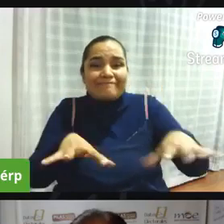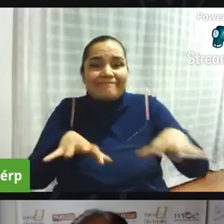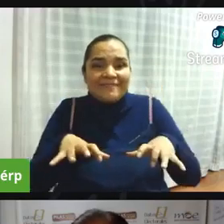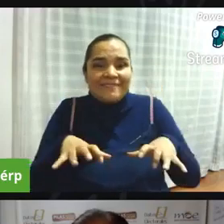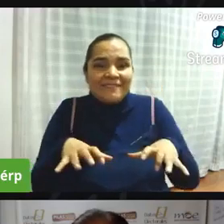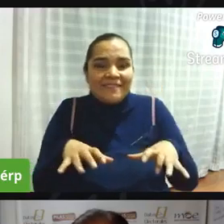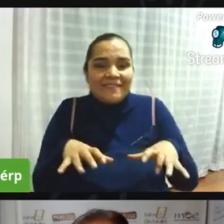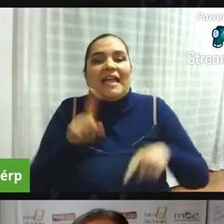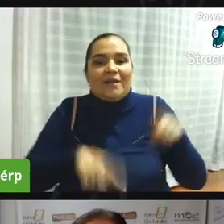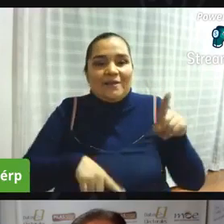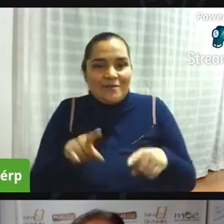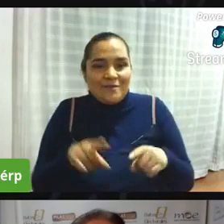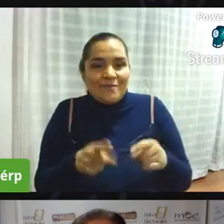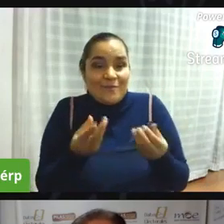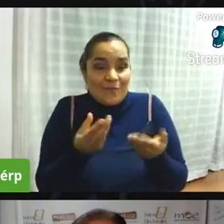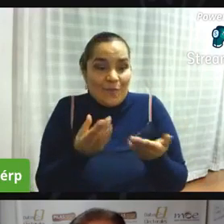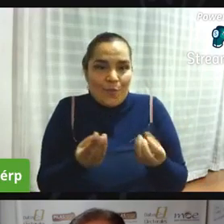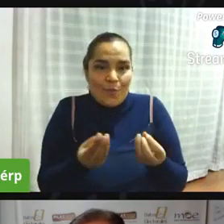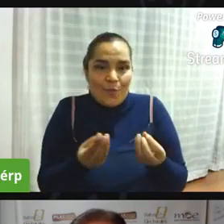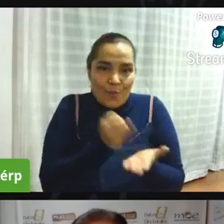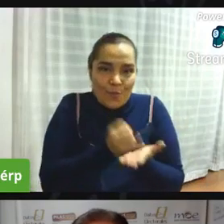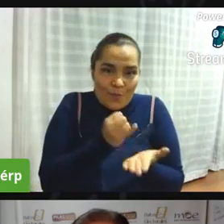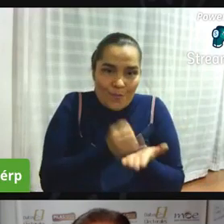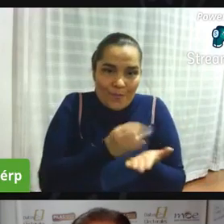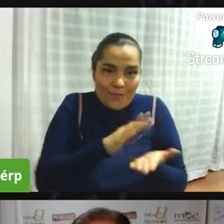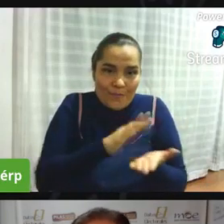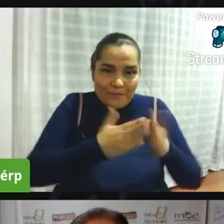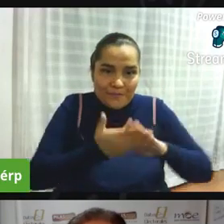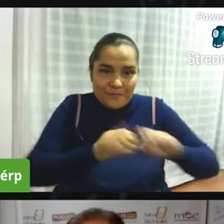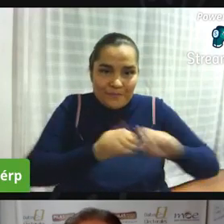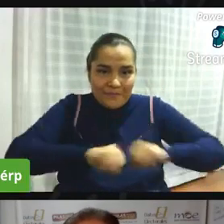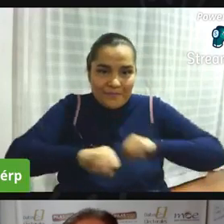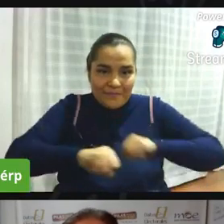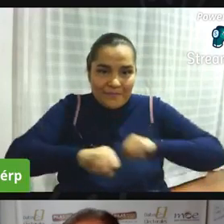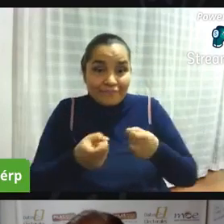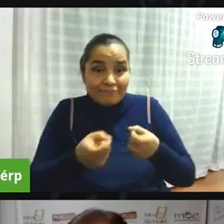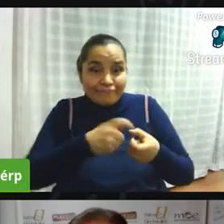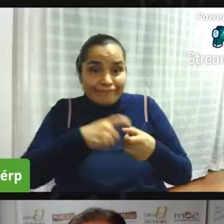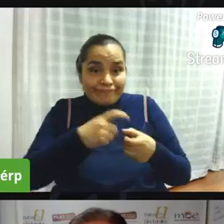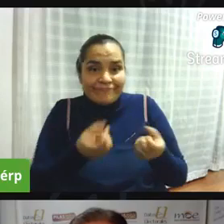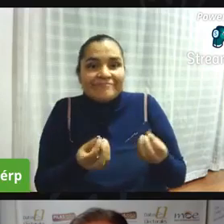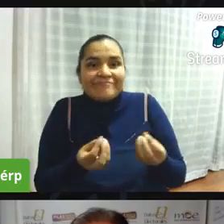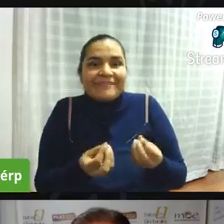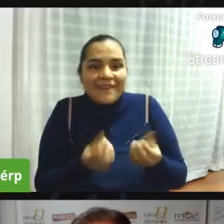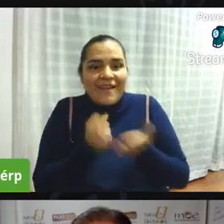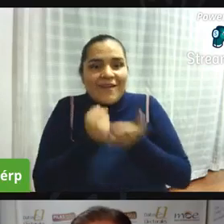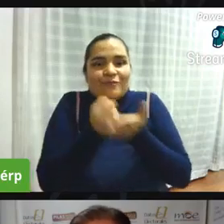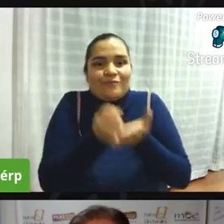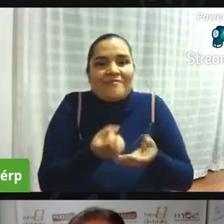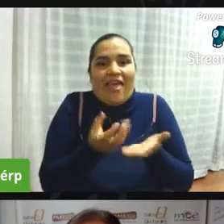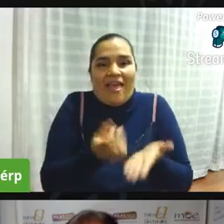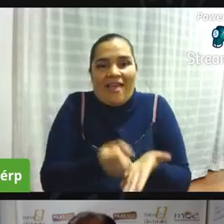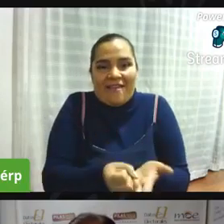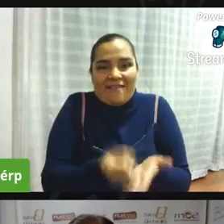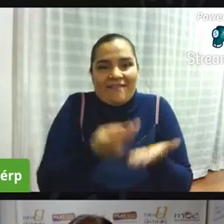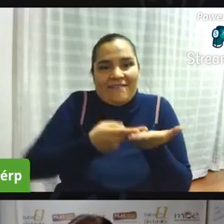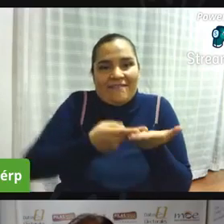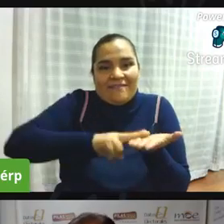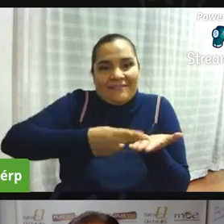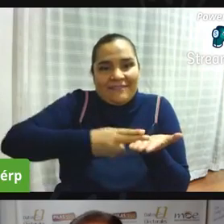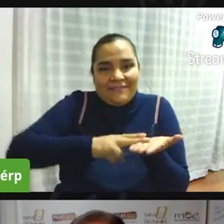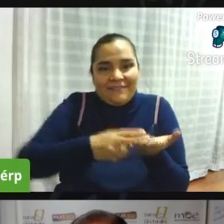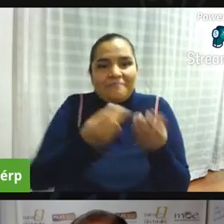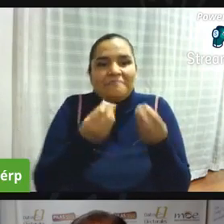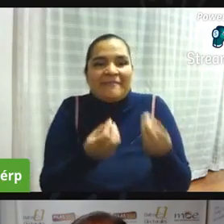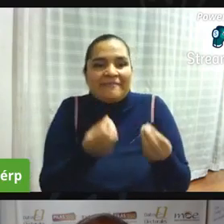junta de acción comunal con el objetivo de ser mucho más inclusivo debe buscar la forma de poder gestionar la manera en que podamos